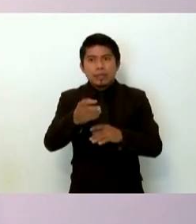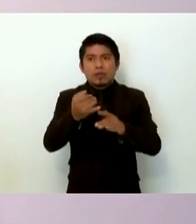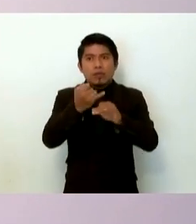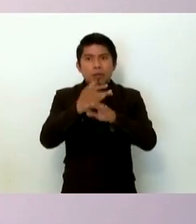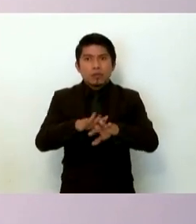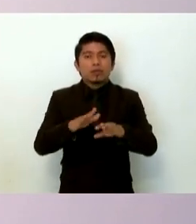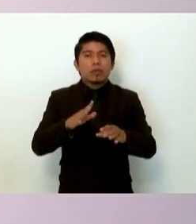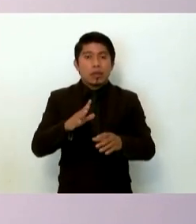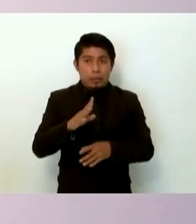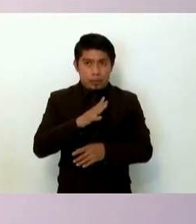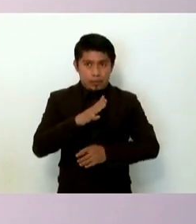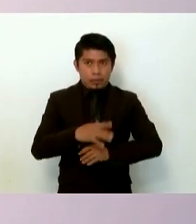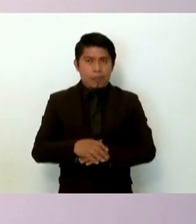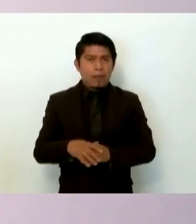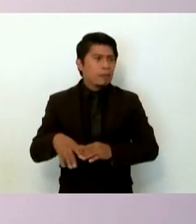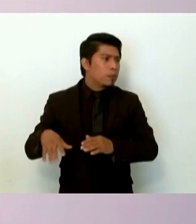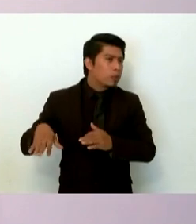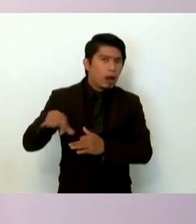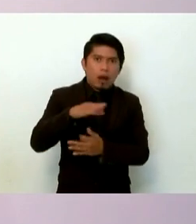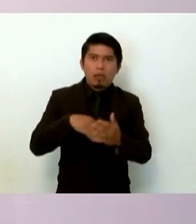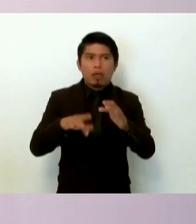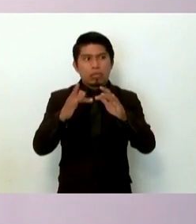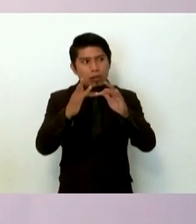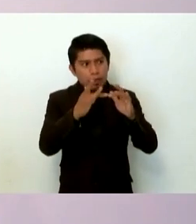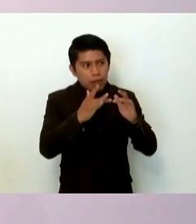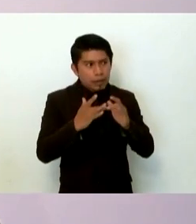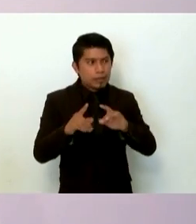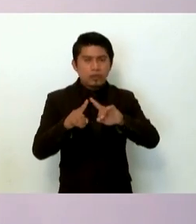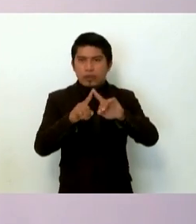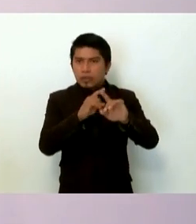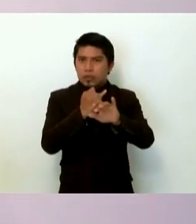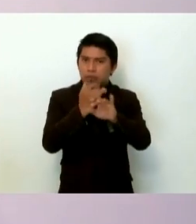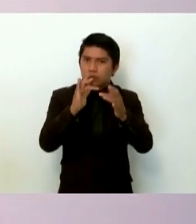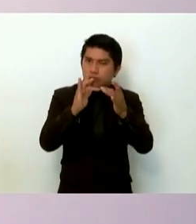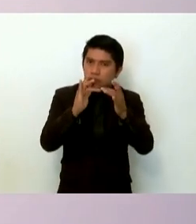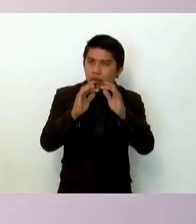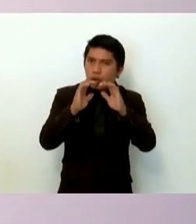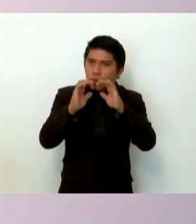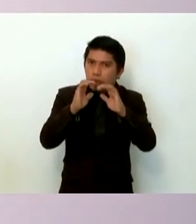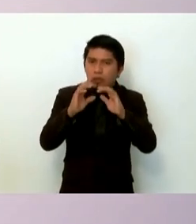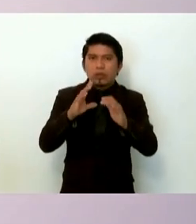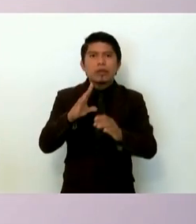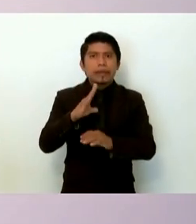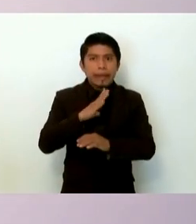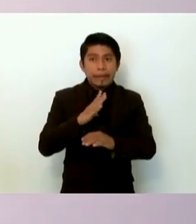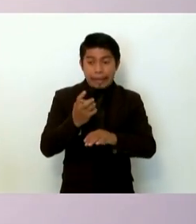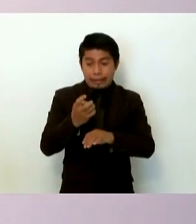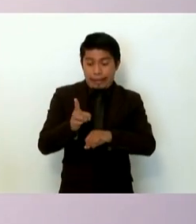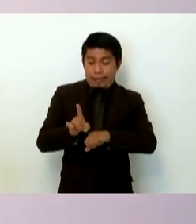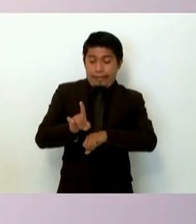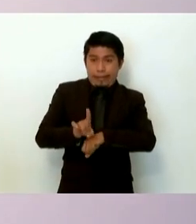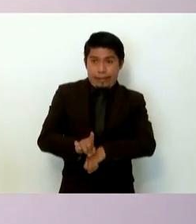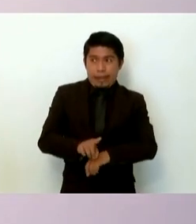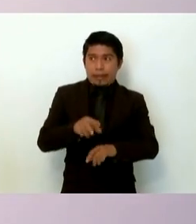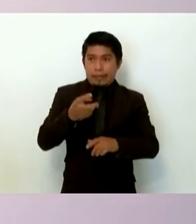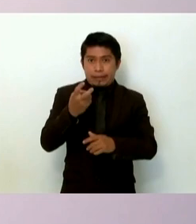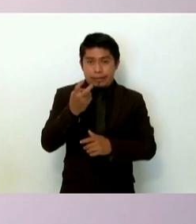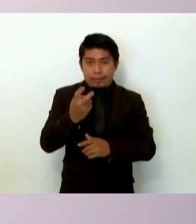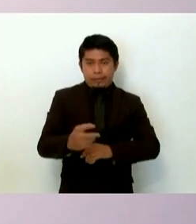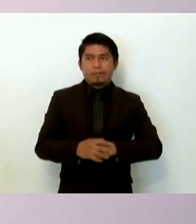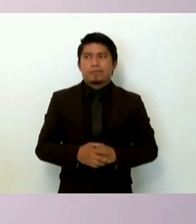hemos cruzado toda la red de comunicaciones que se dio ese día en función de las